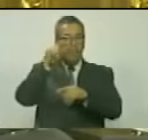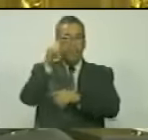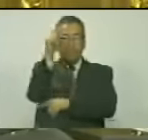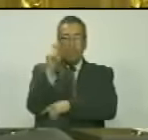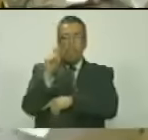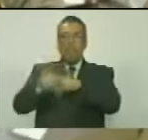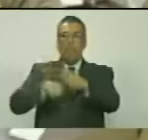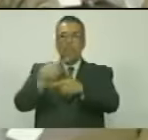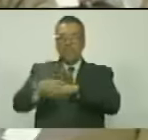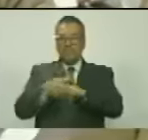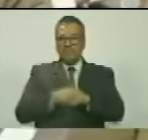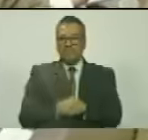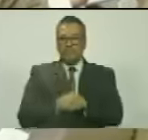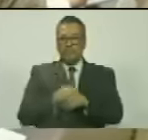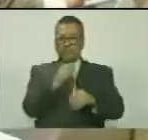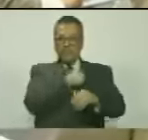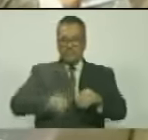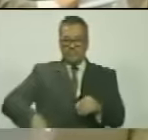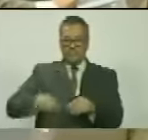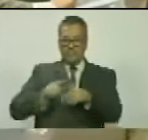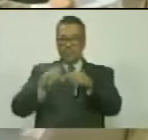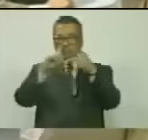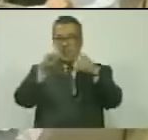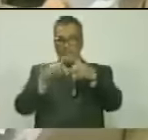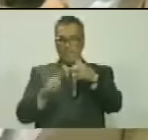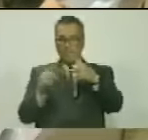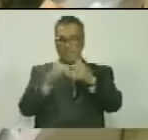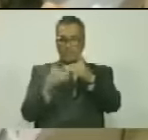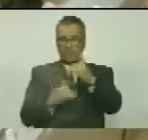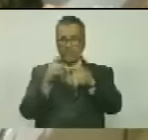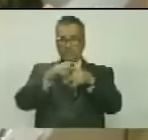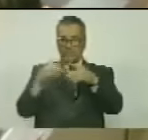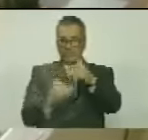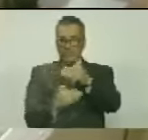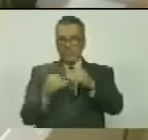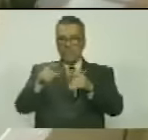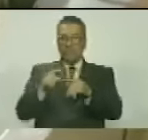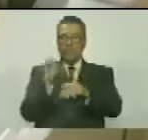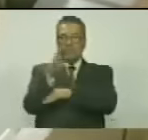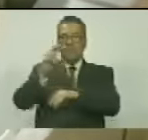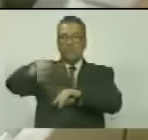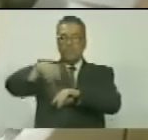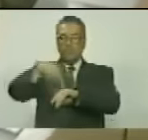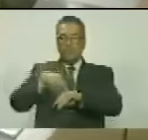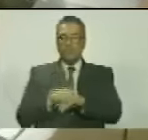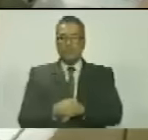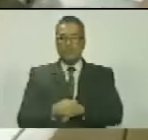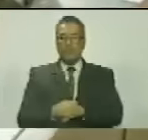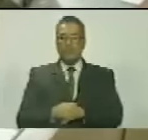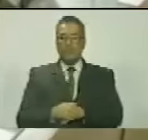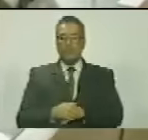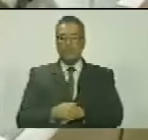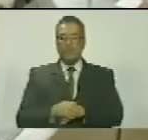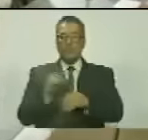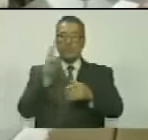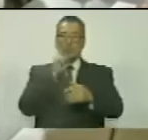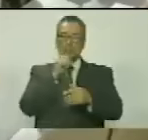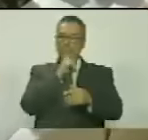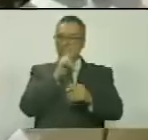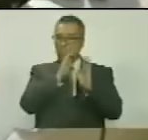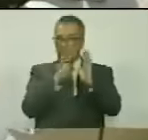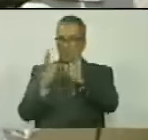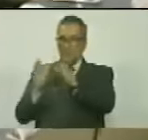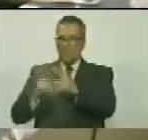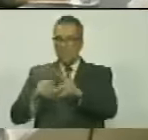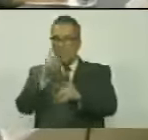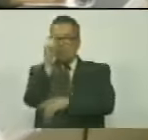para las postulaciones a la Presidencia, Primera Vicepresidencia y Segunda Vicepresidencia de la Asamblea Nacional. En nombre del Bloque de